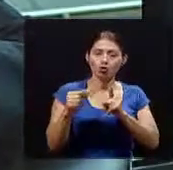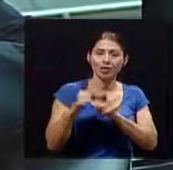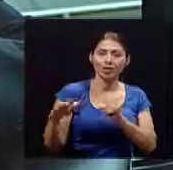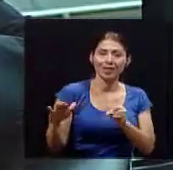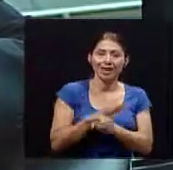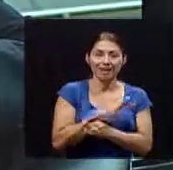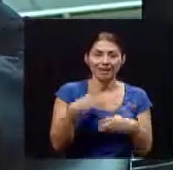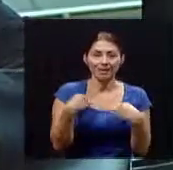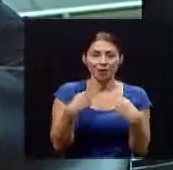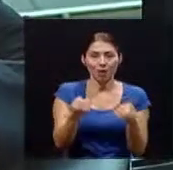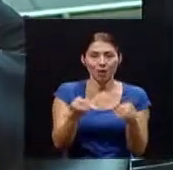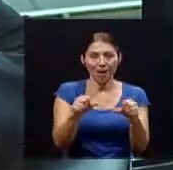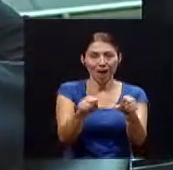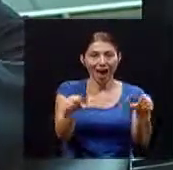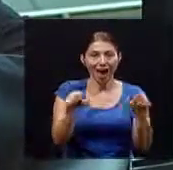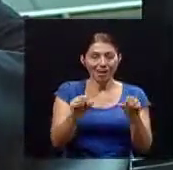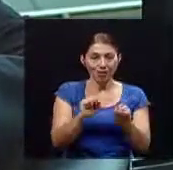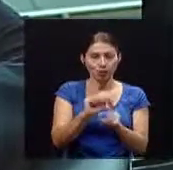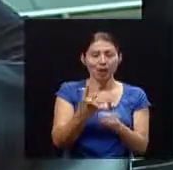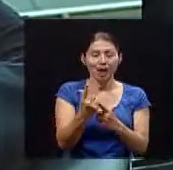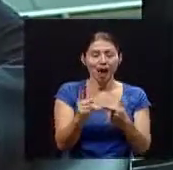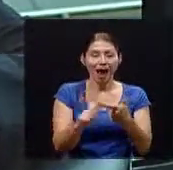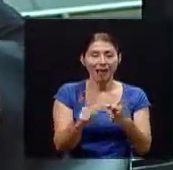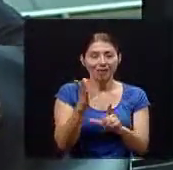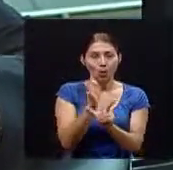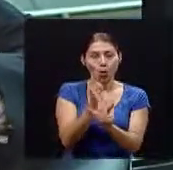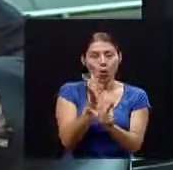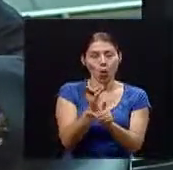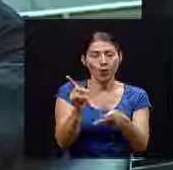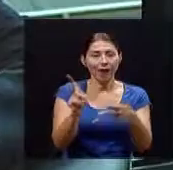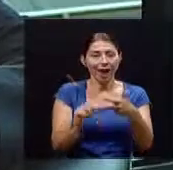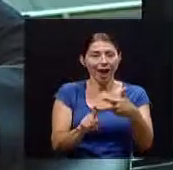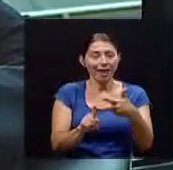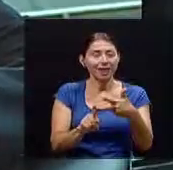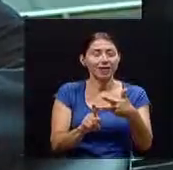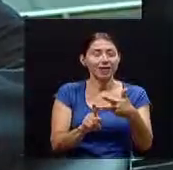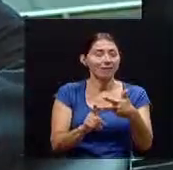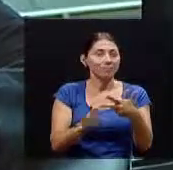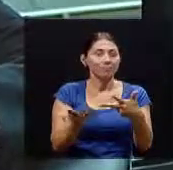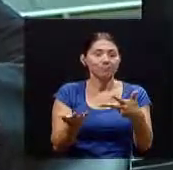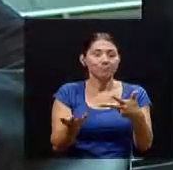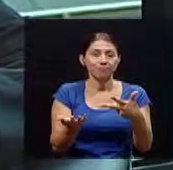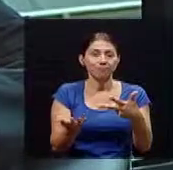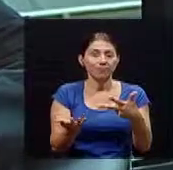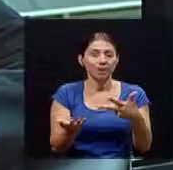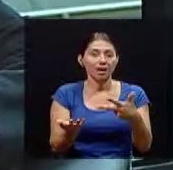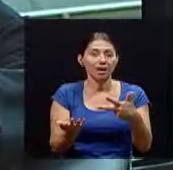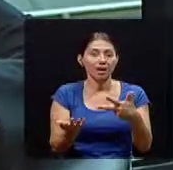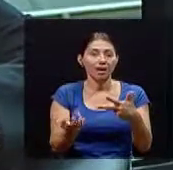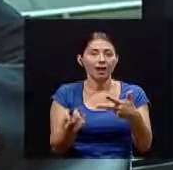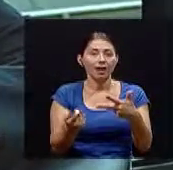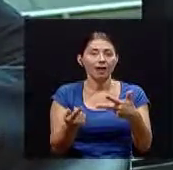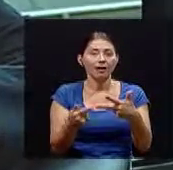en la parte social en la parte psicológica y obviamente que en la parte puramente